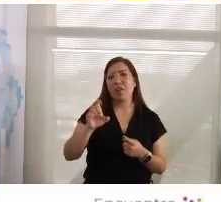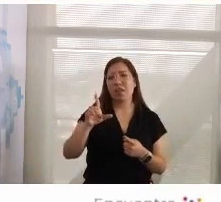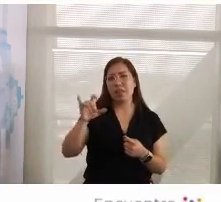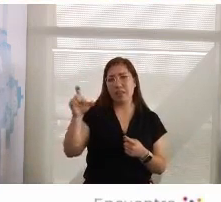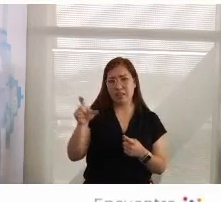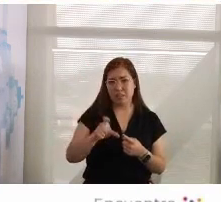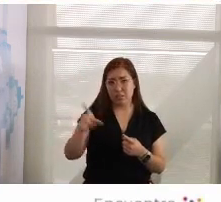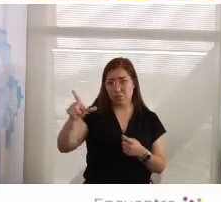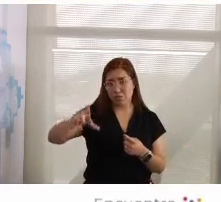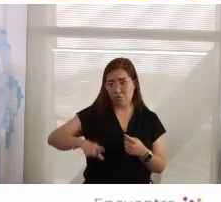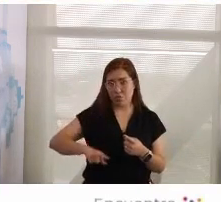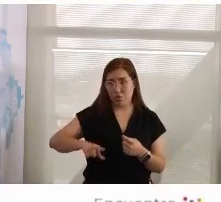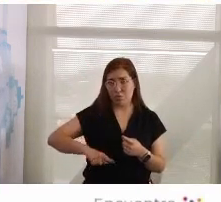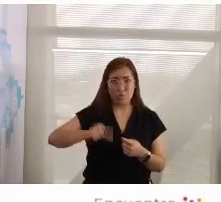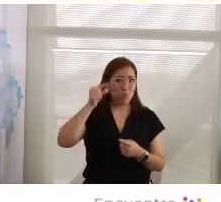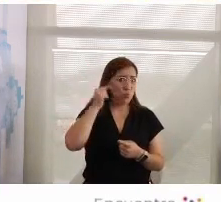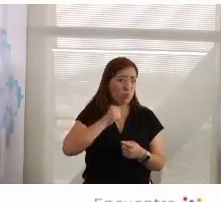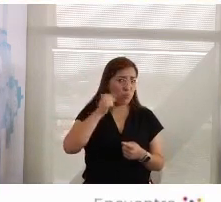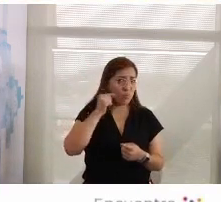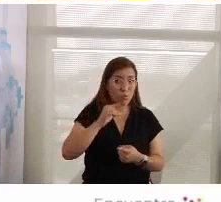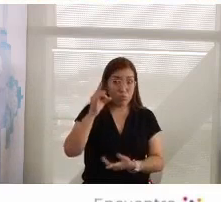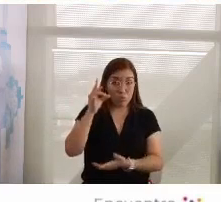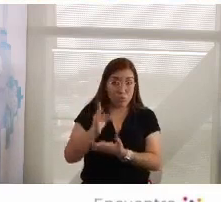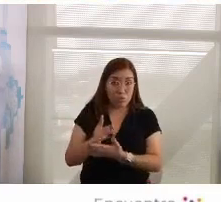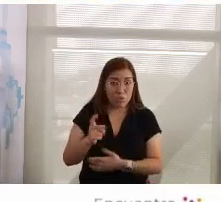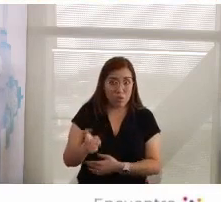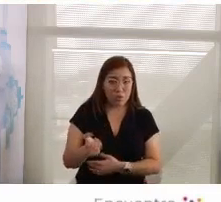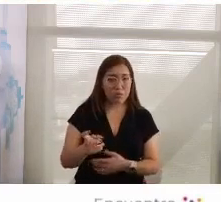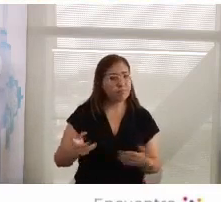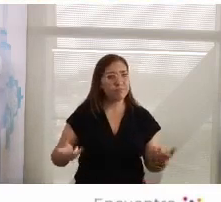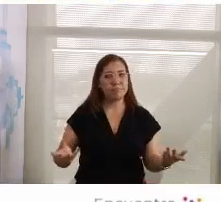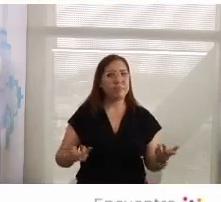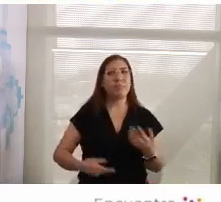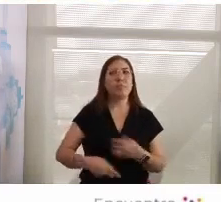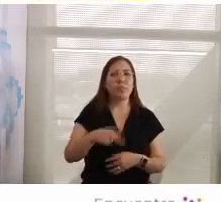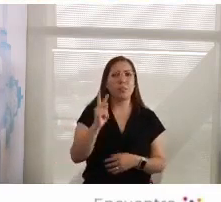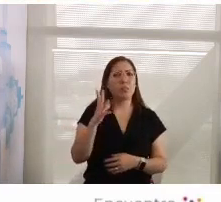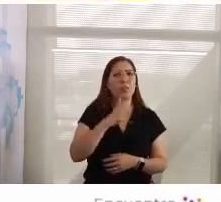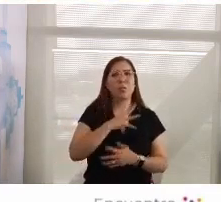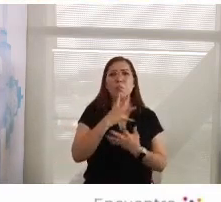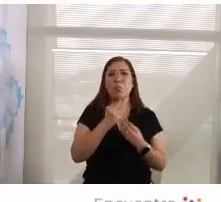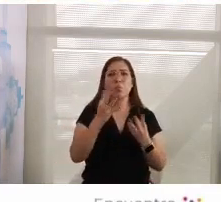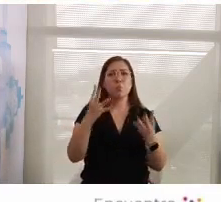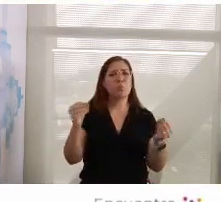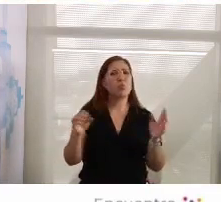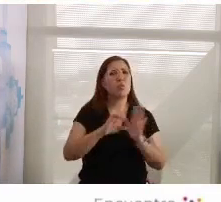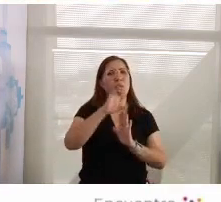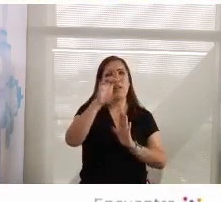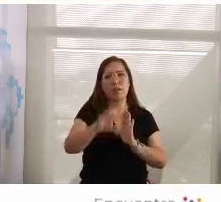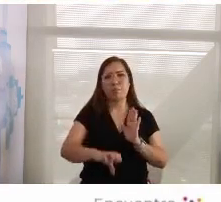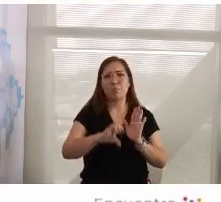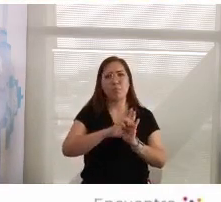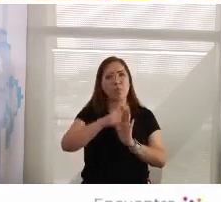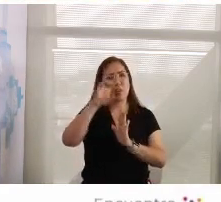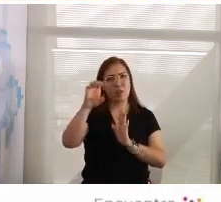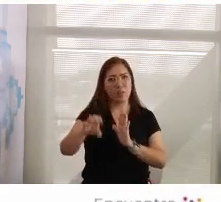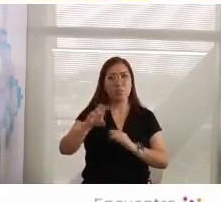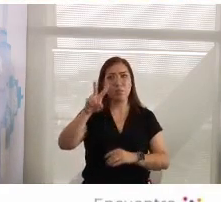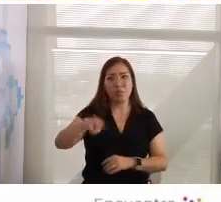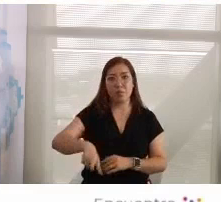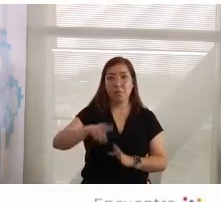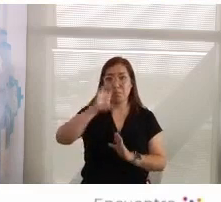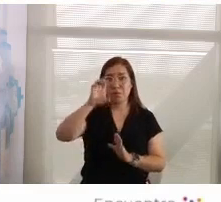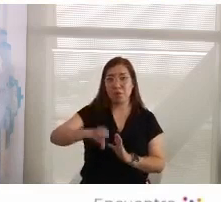de Guerrero, solamente, ¿verdad? Pero hay un montón de ejemplos en donde, sea en